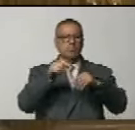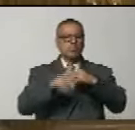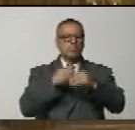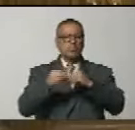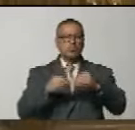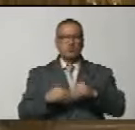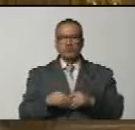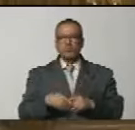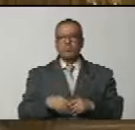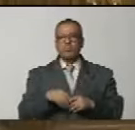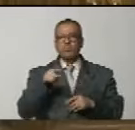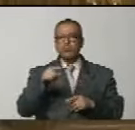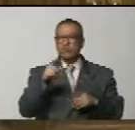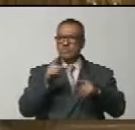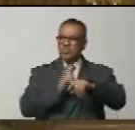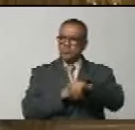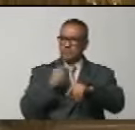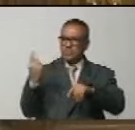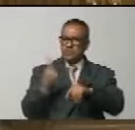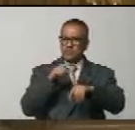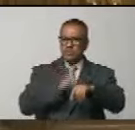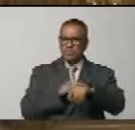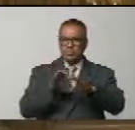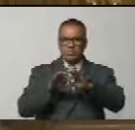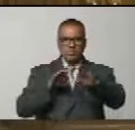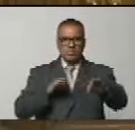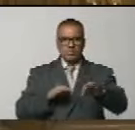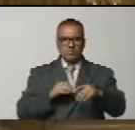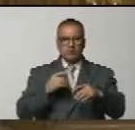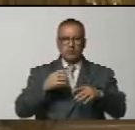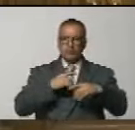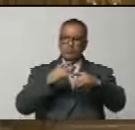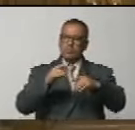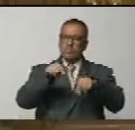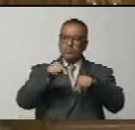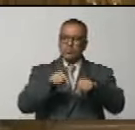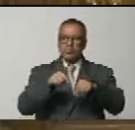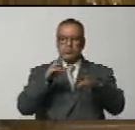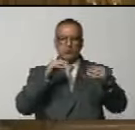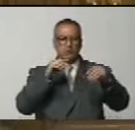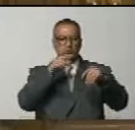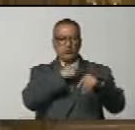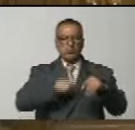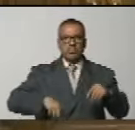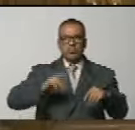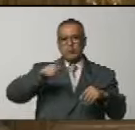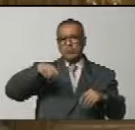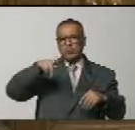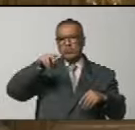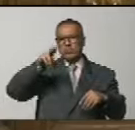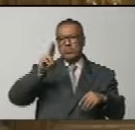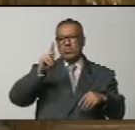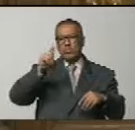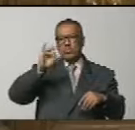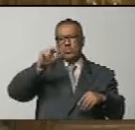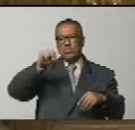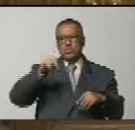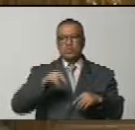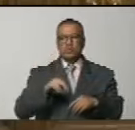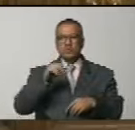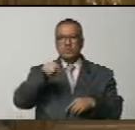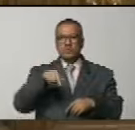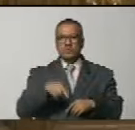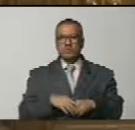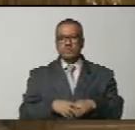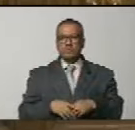ha esgrimido muy recientemente en una larga y interesante entrevista el presidente Putin. Es por